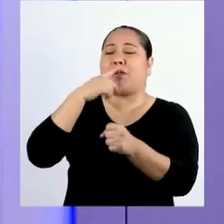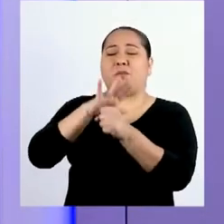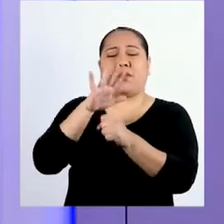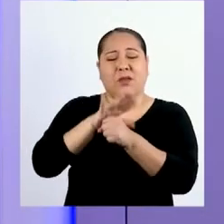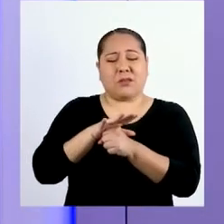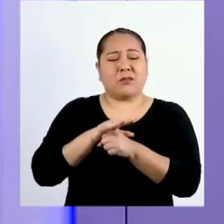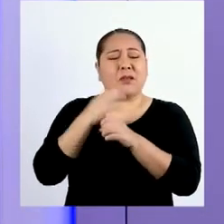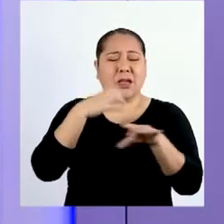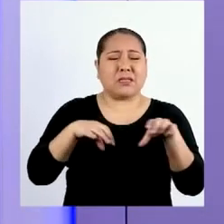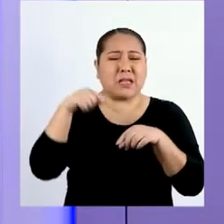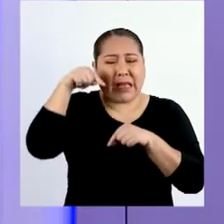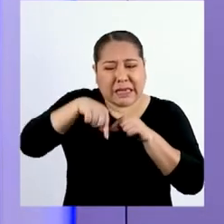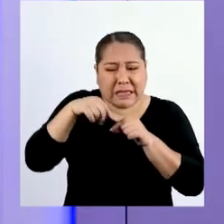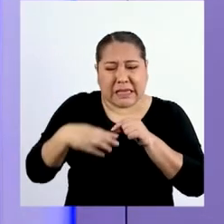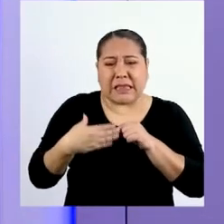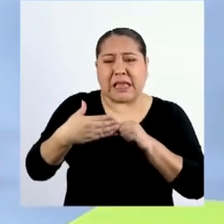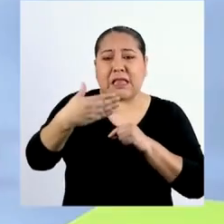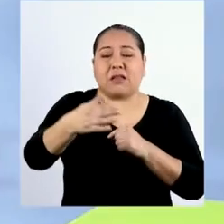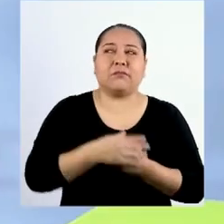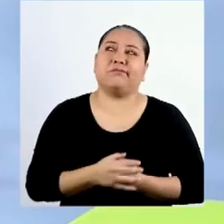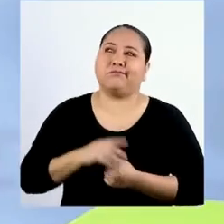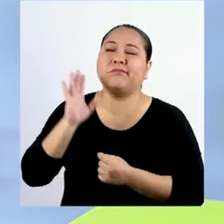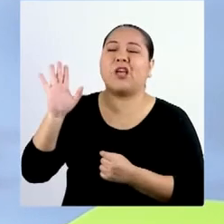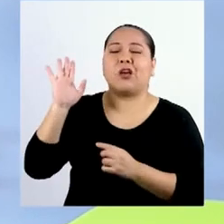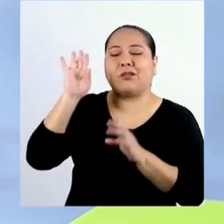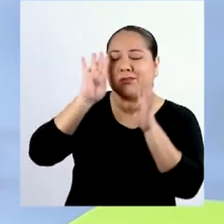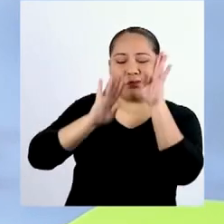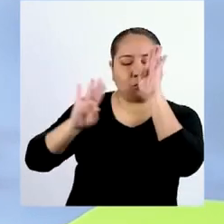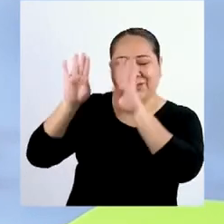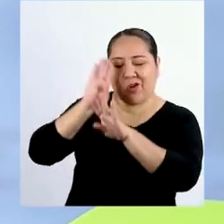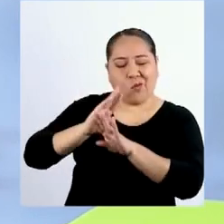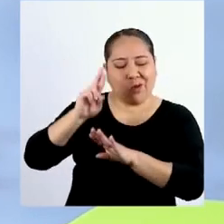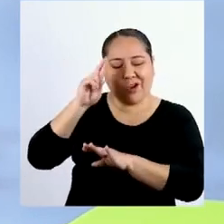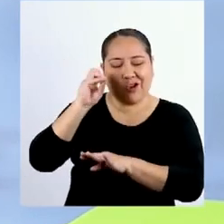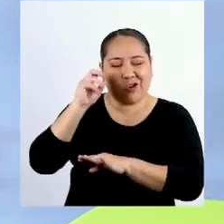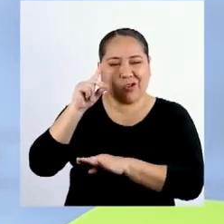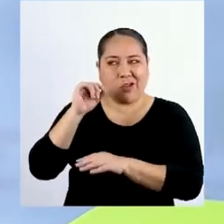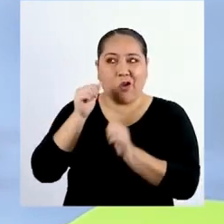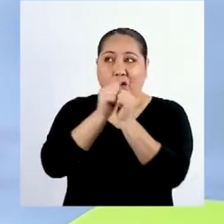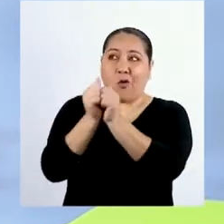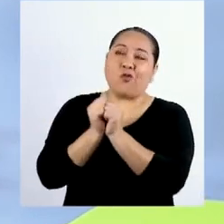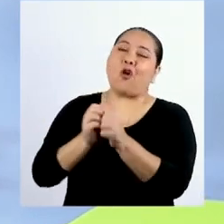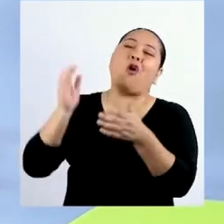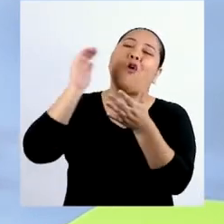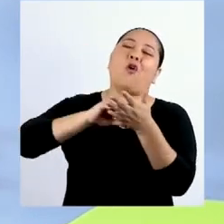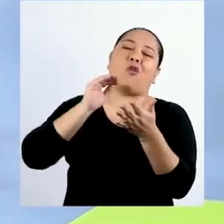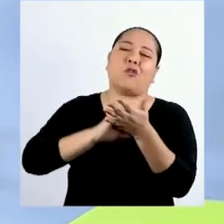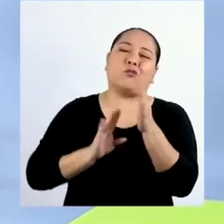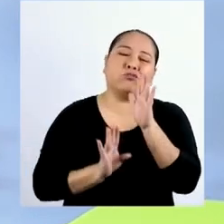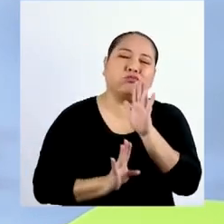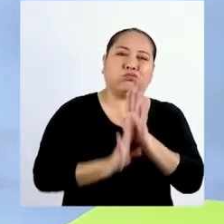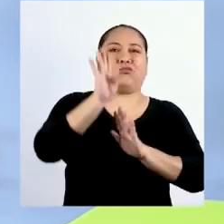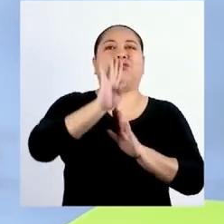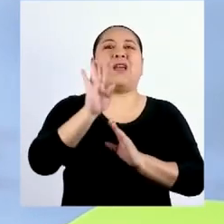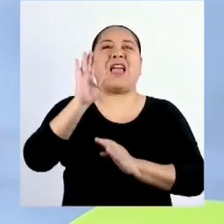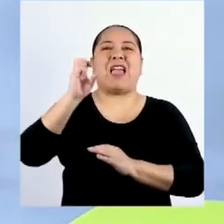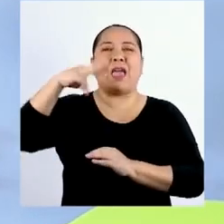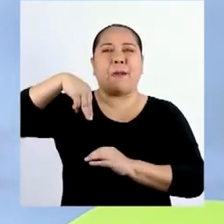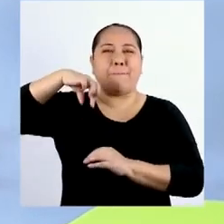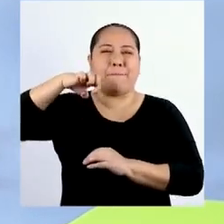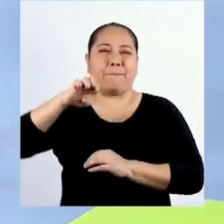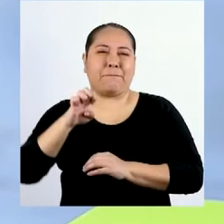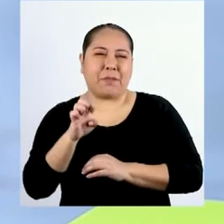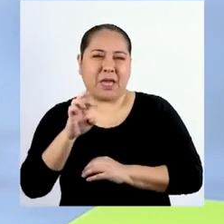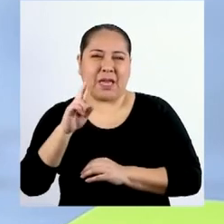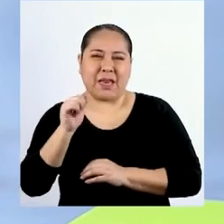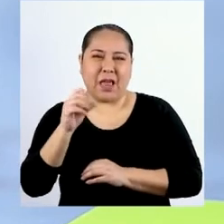aplicarlo de ahora en adelante. No te preocupes, Rodrigo. Juntos volveremos a resurgir al emperador